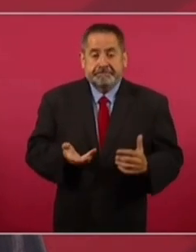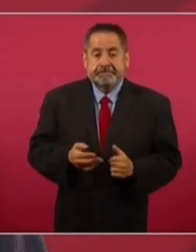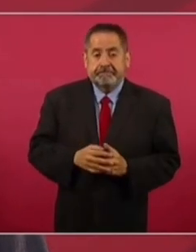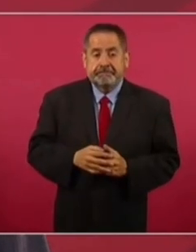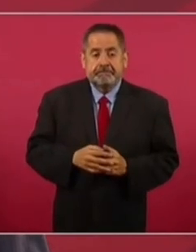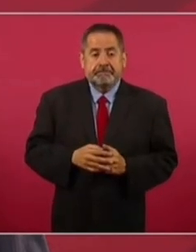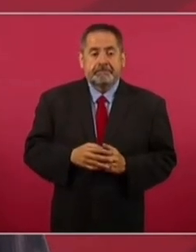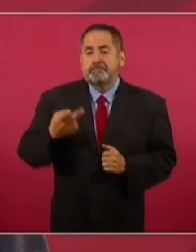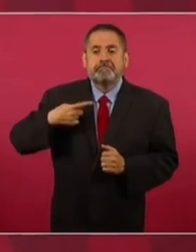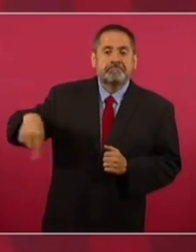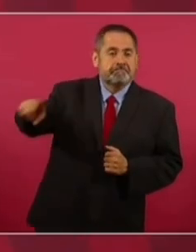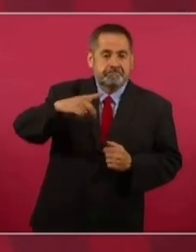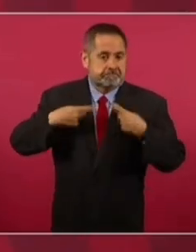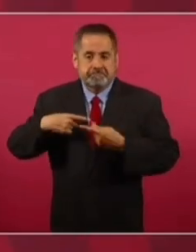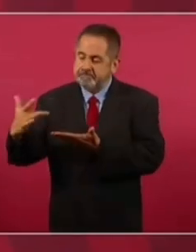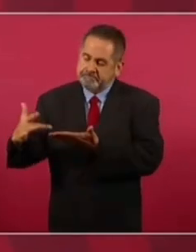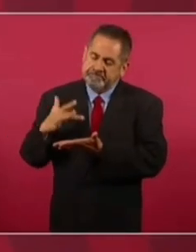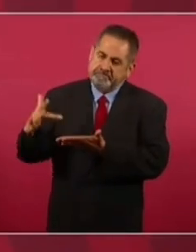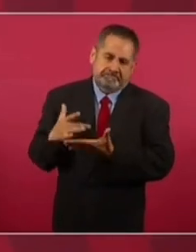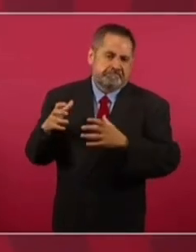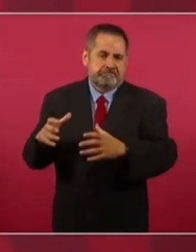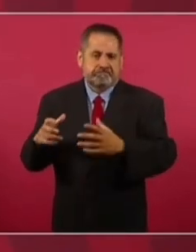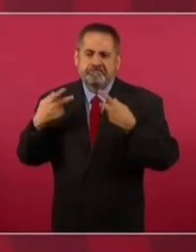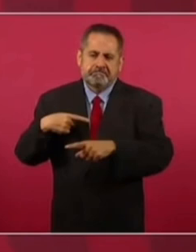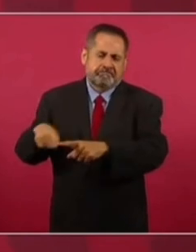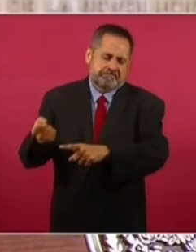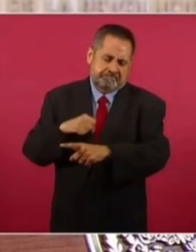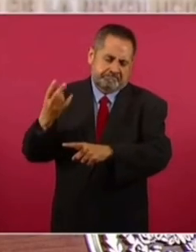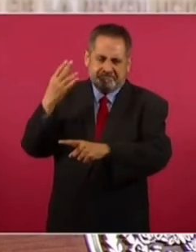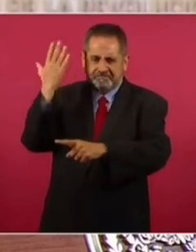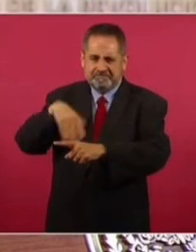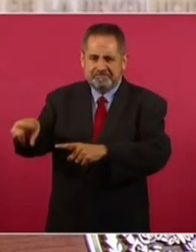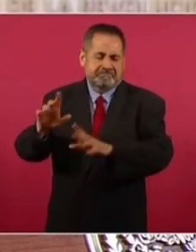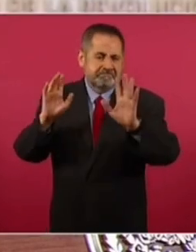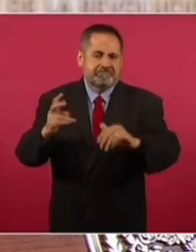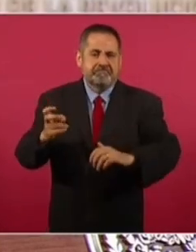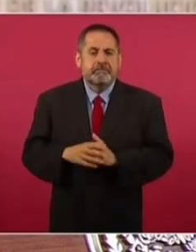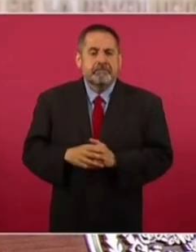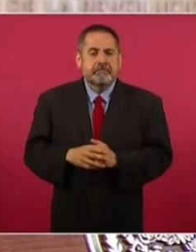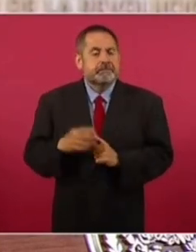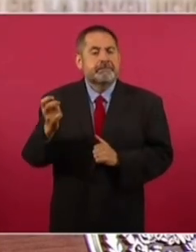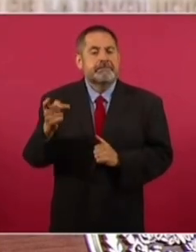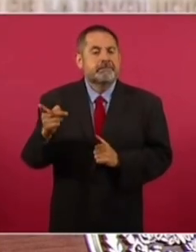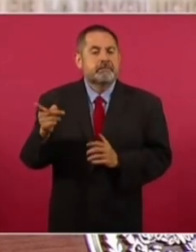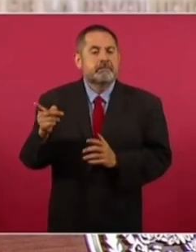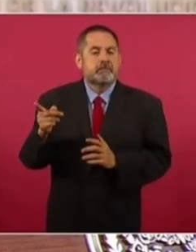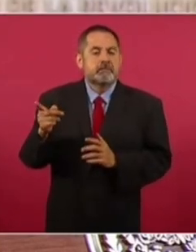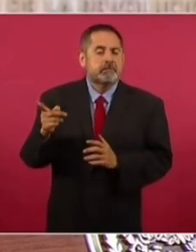insultan, la gente está apoyando, porque el pueblo es mucha pieza. Y ya